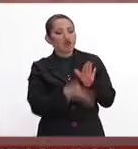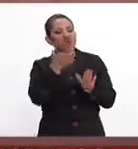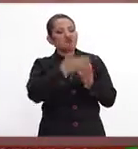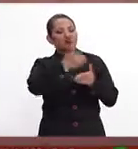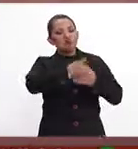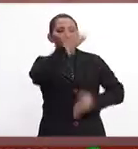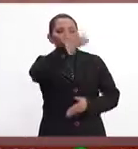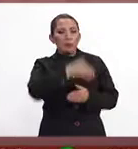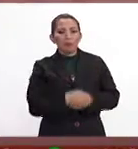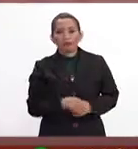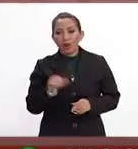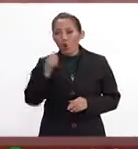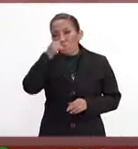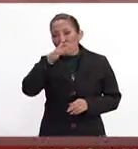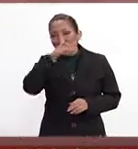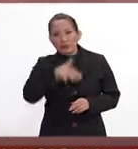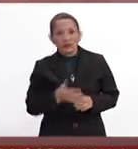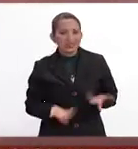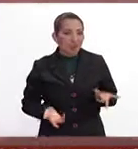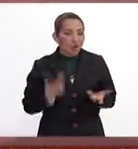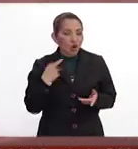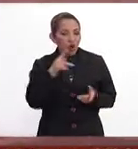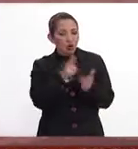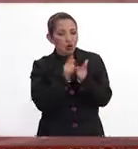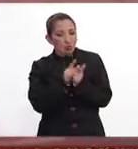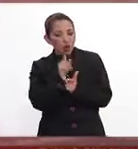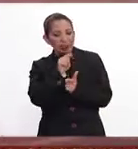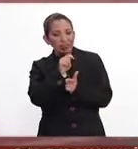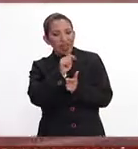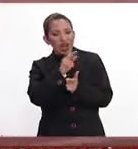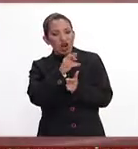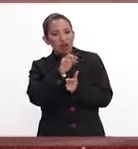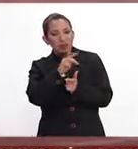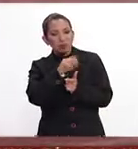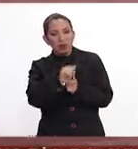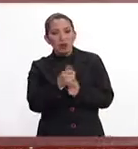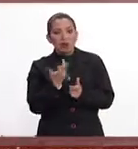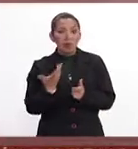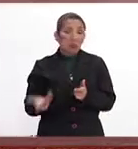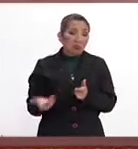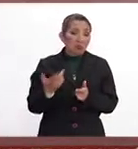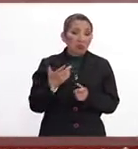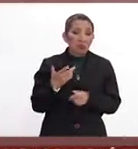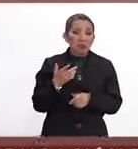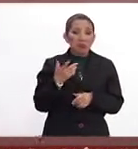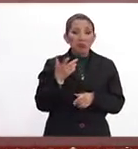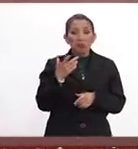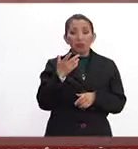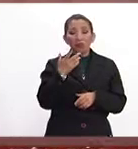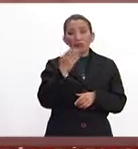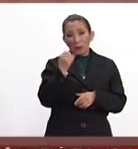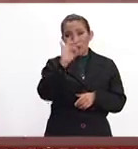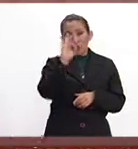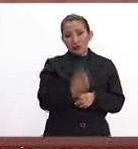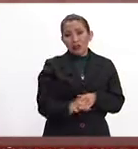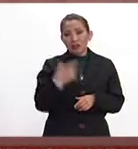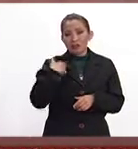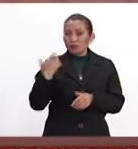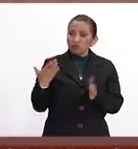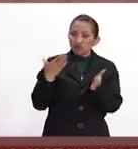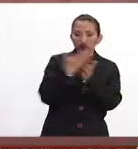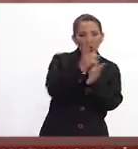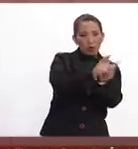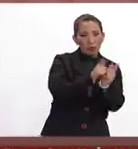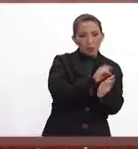con violencia o con terrorismo, ¿no? 18% cree que va a impedir que lleguen los cárteles de la